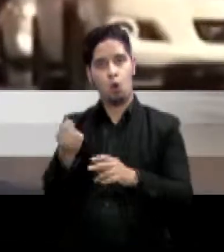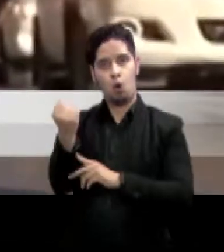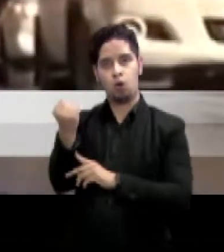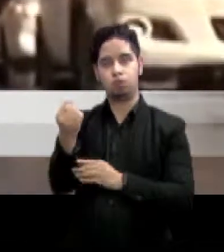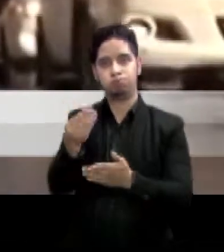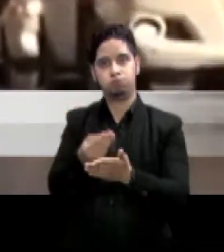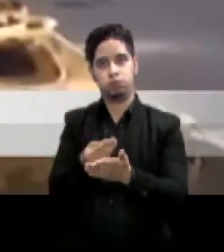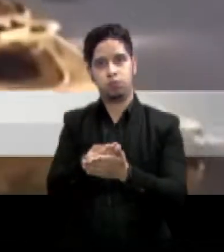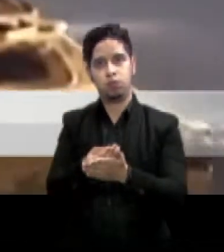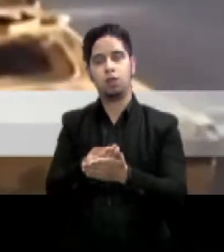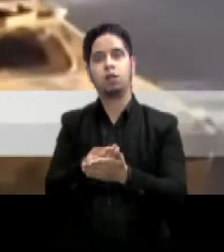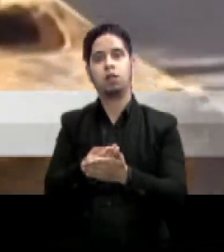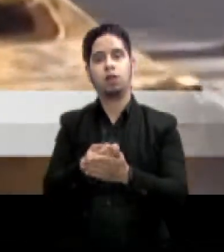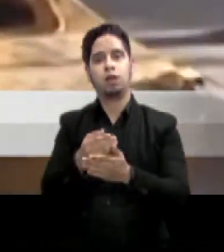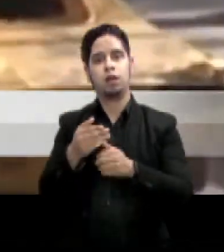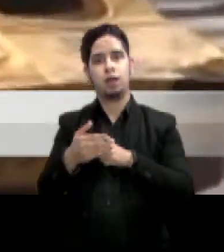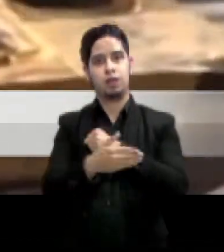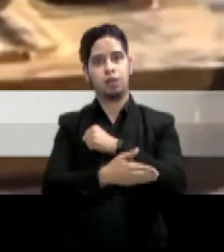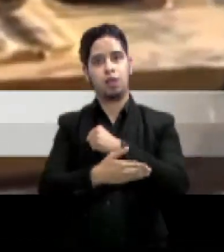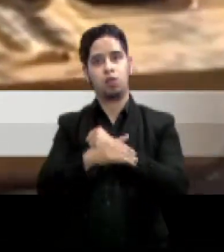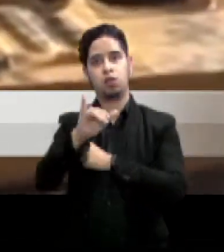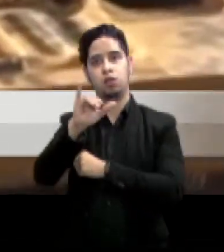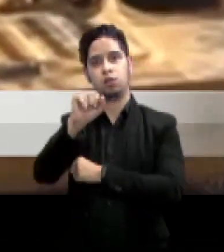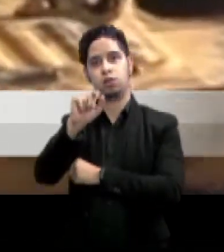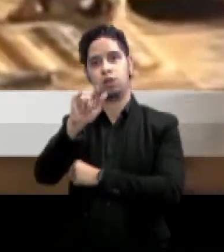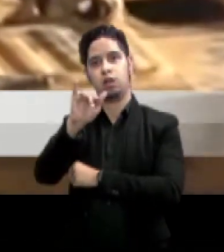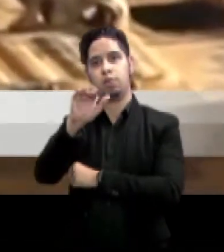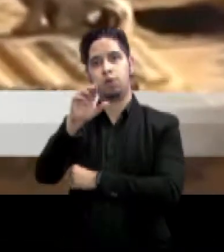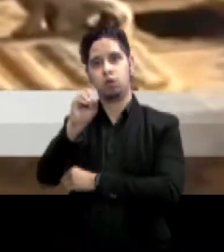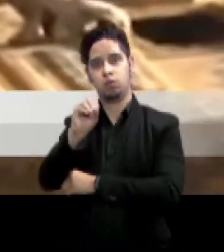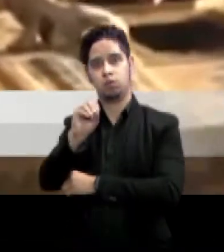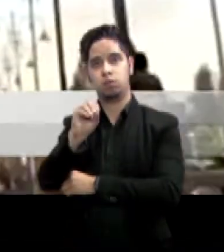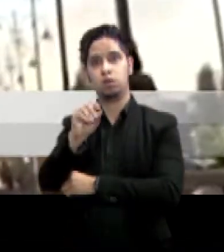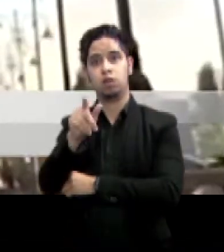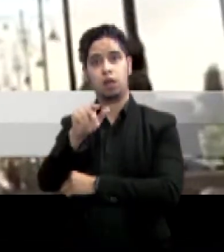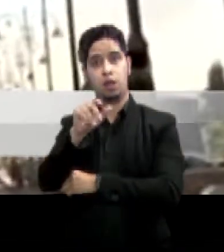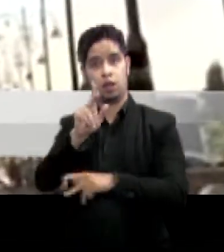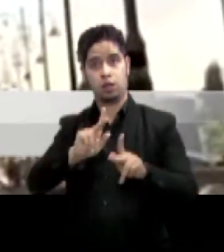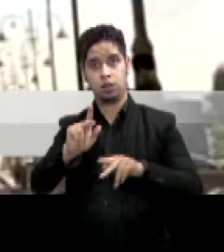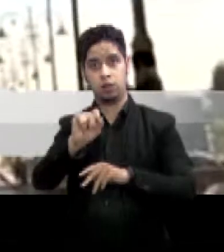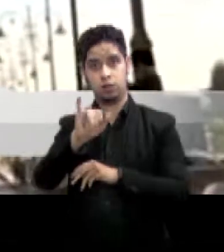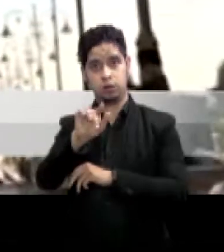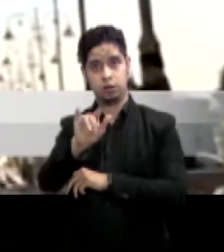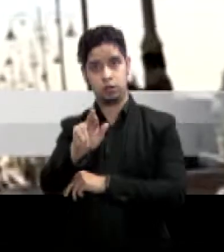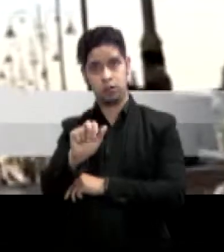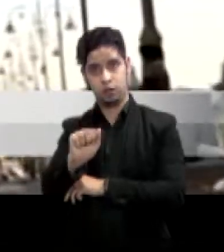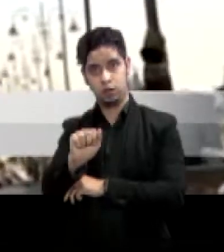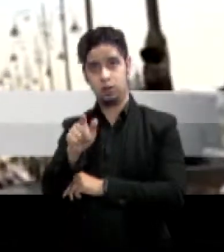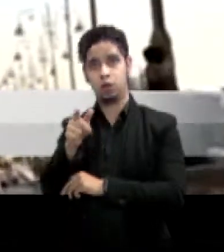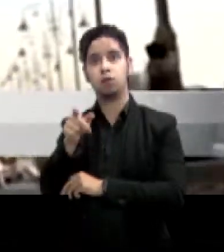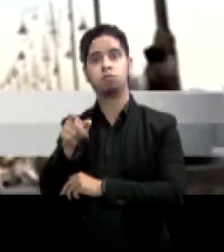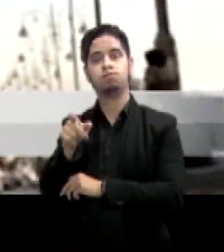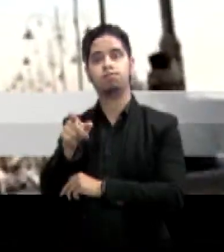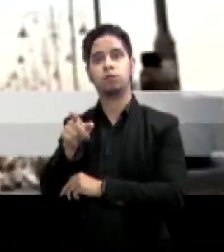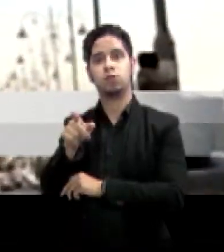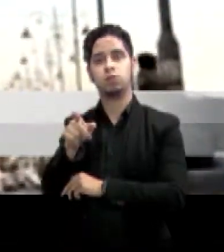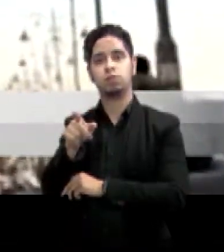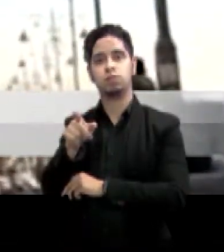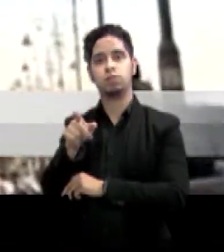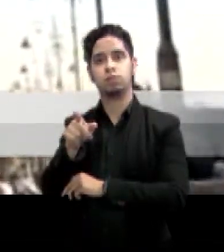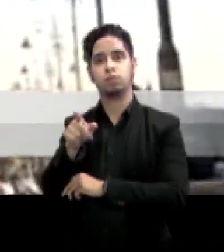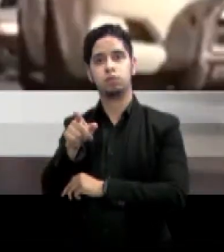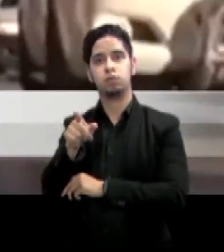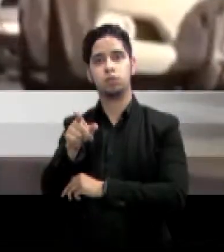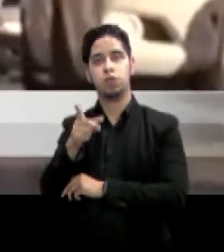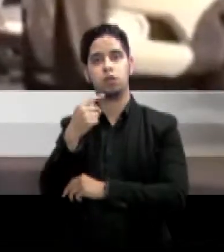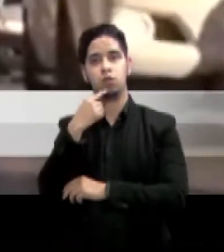Entre ellas, prohibió el comercio de antigüedades provenientes de Siria, amenazó con sanciones a quien compre petróleo al Estado Islámico y pidió